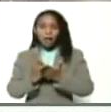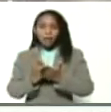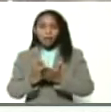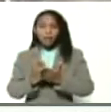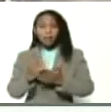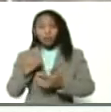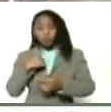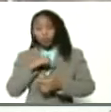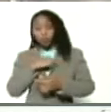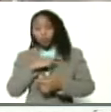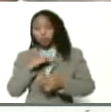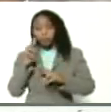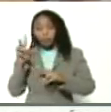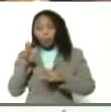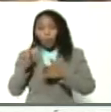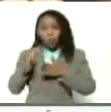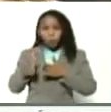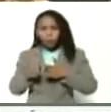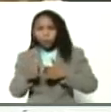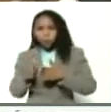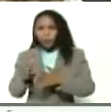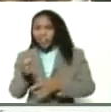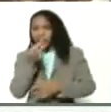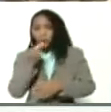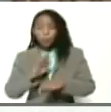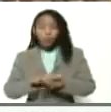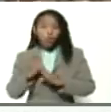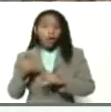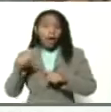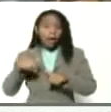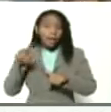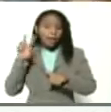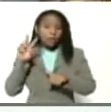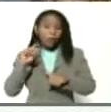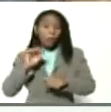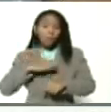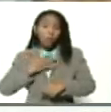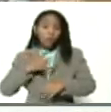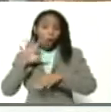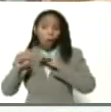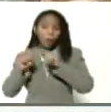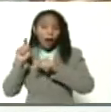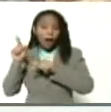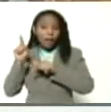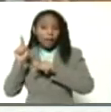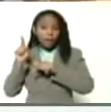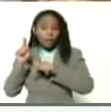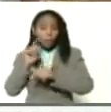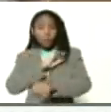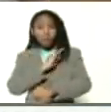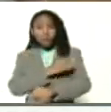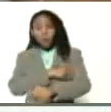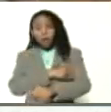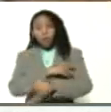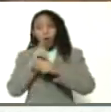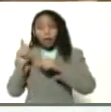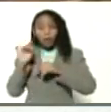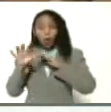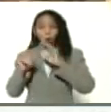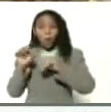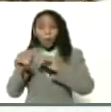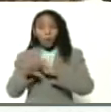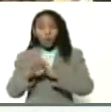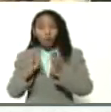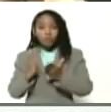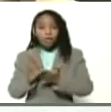hemos reequipado por los caminos verdes porque para Venezuela poder comprar esos antivirales poderosos que los compramos en